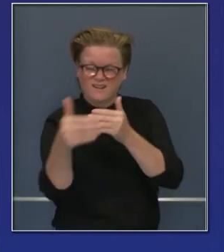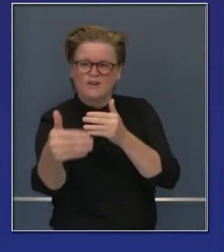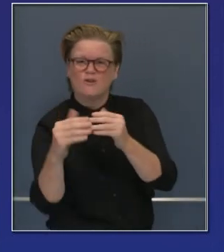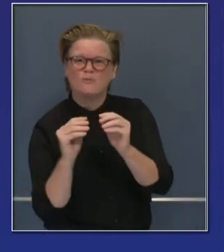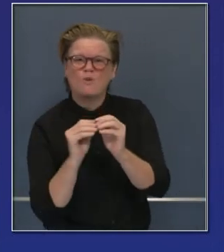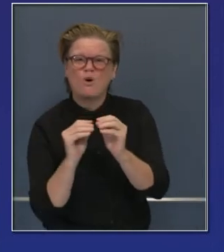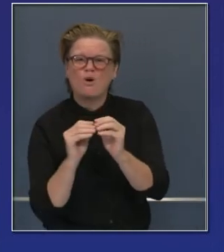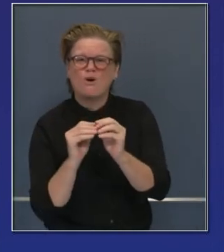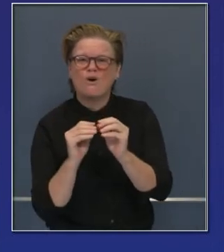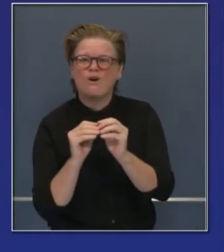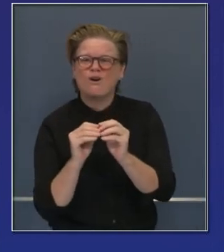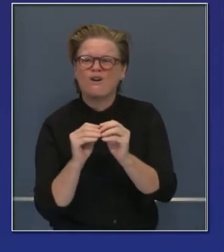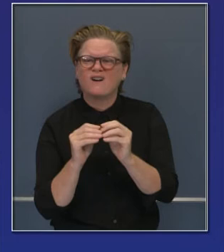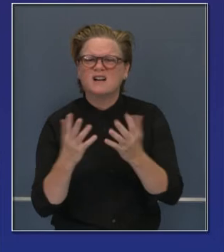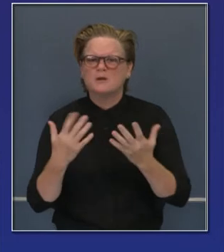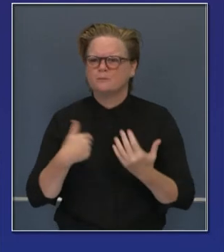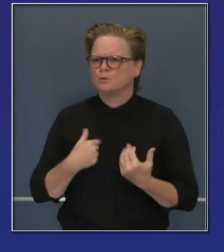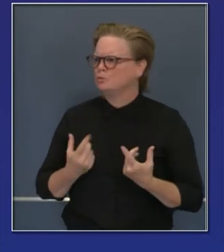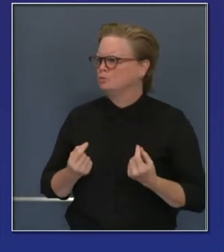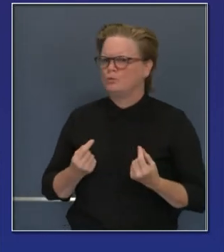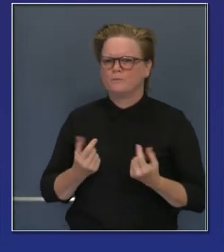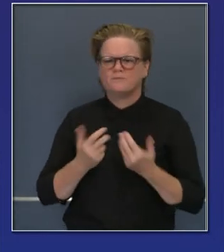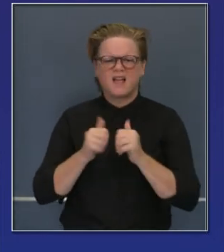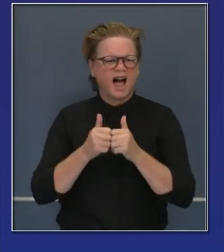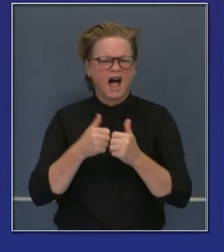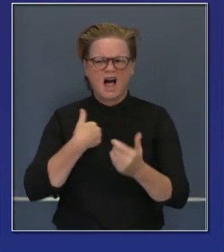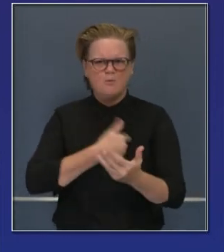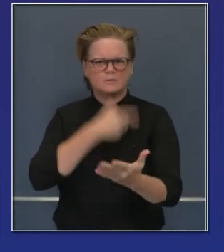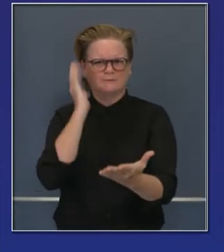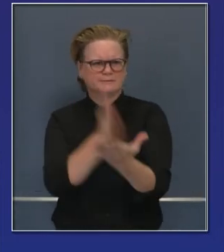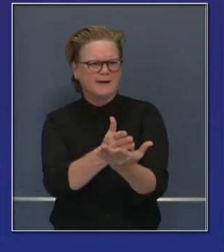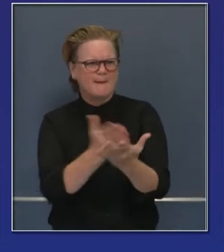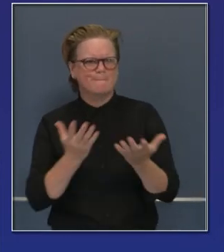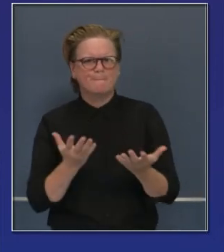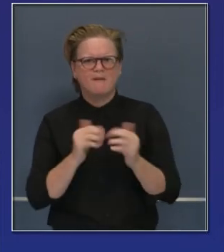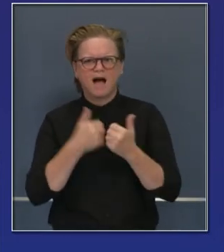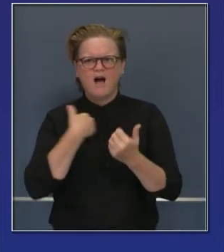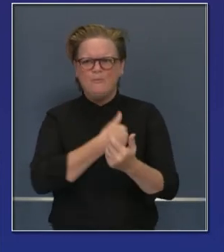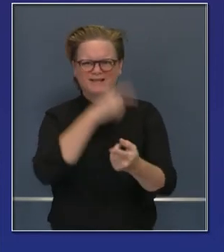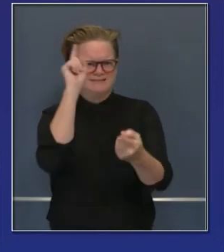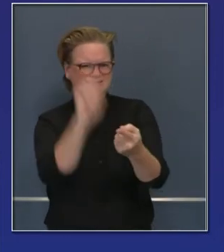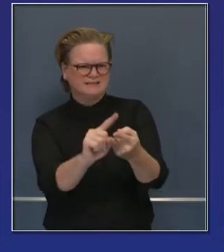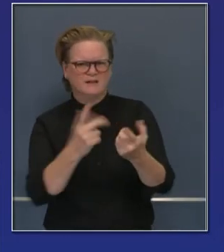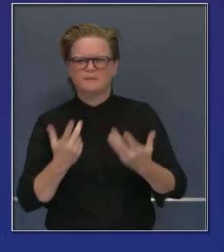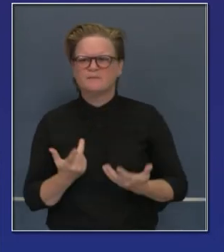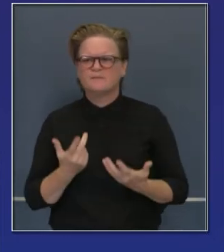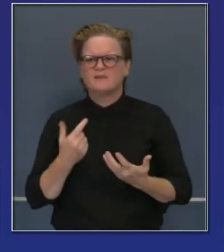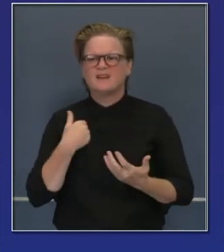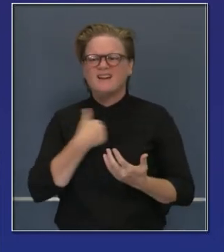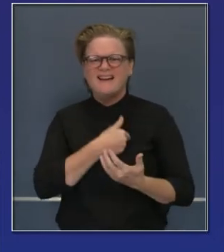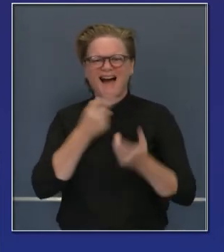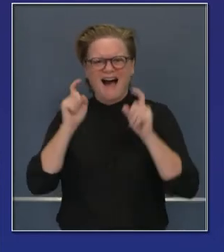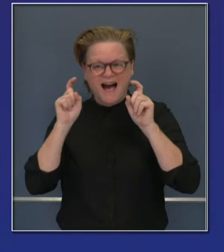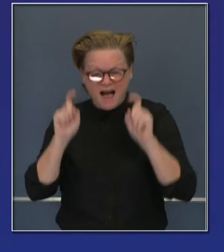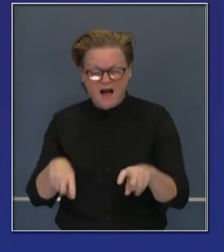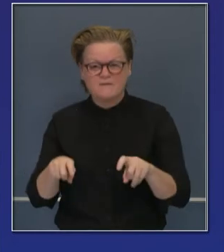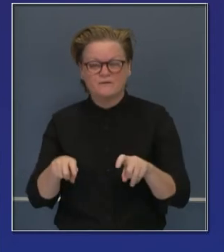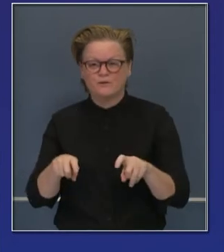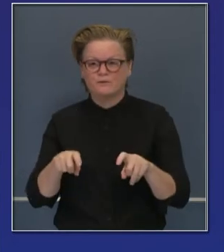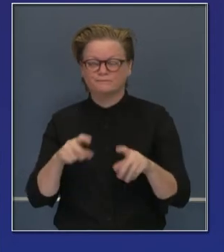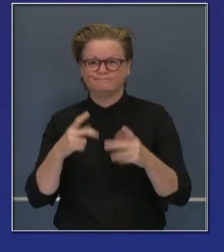tenemos que hacer más de nuestra parte para frenar la propagación. Reconocer que en estos días próximos son días